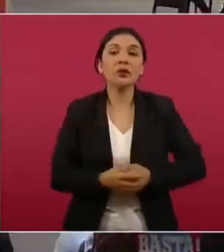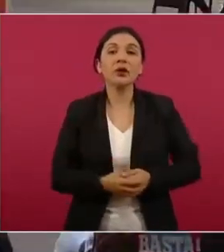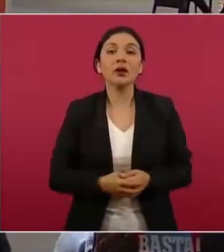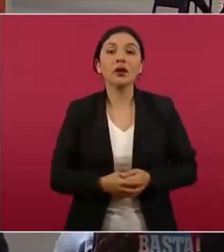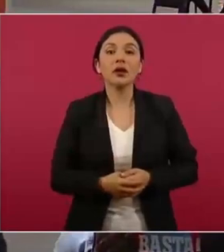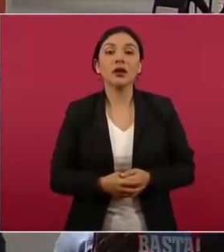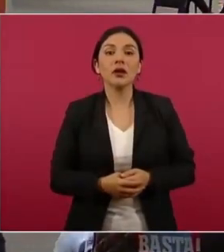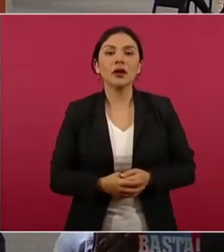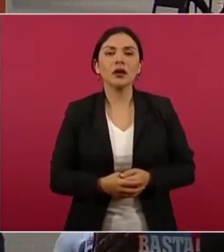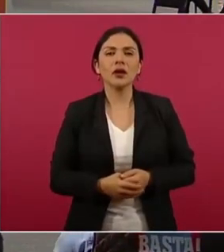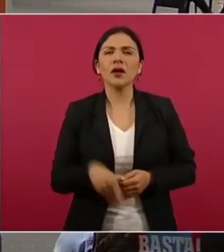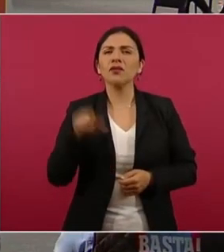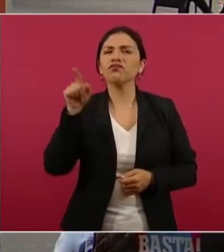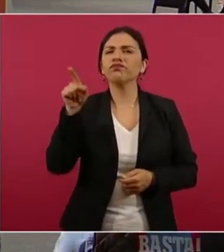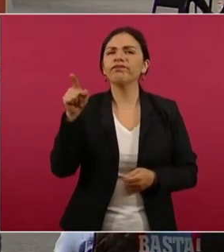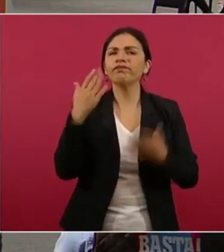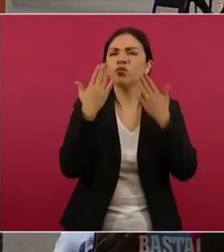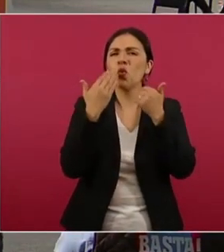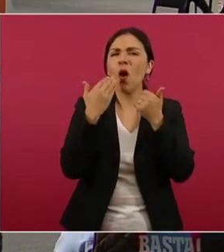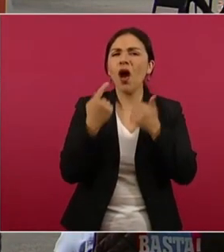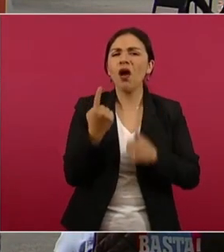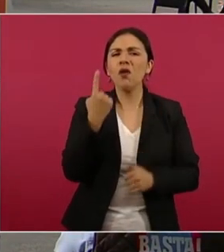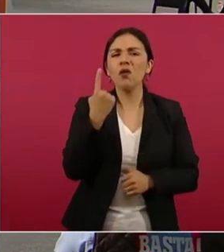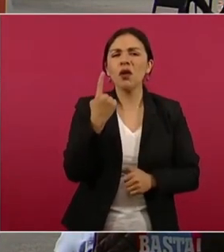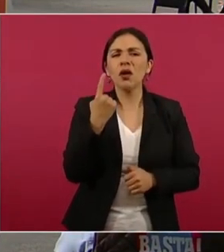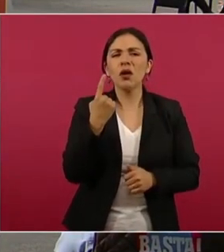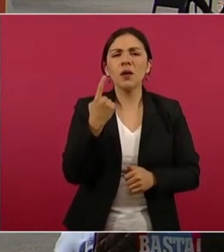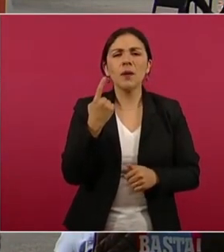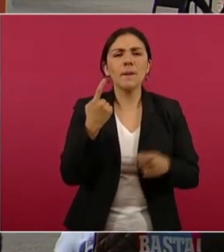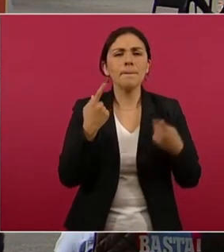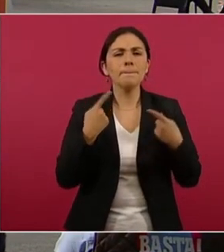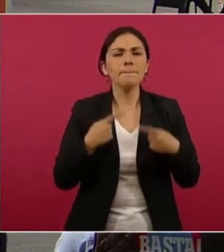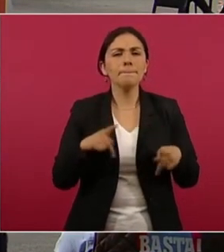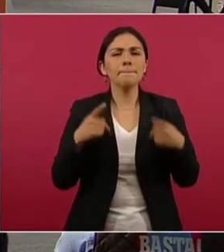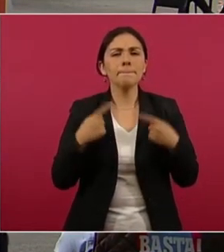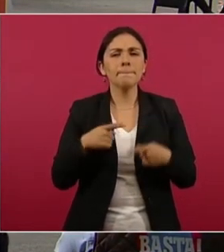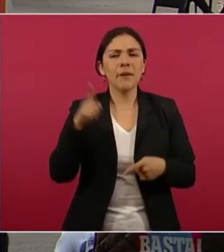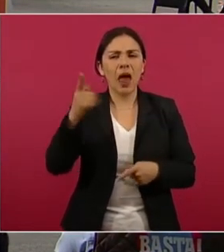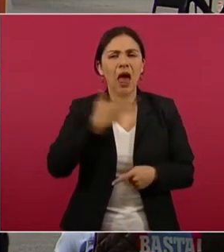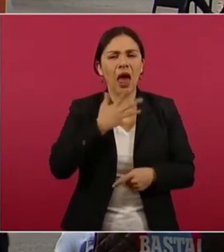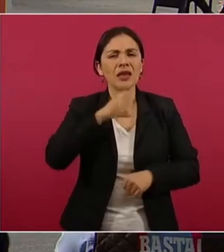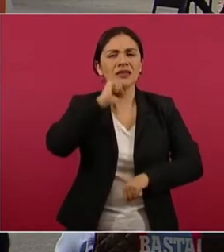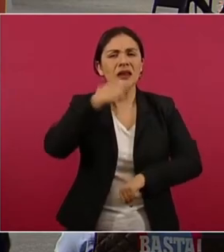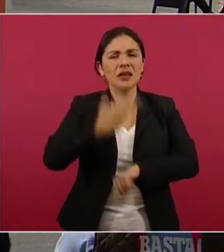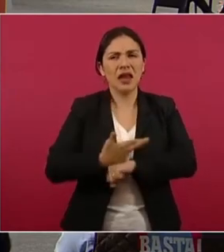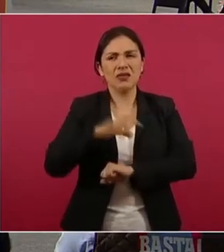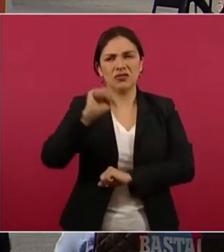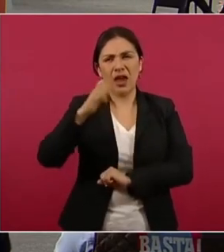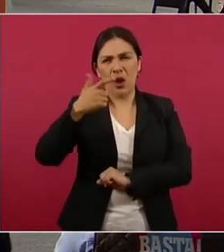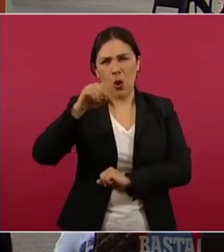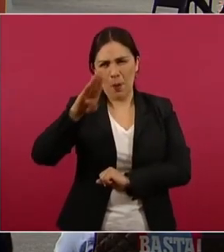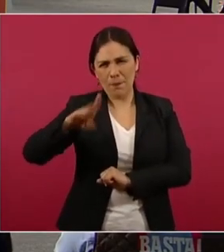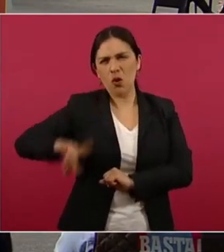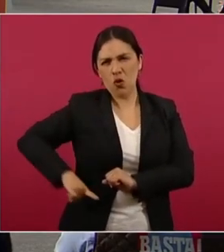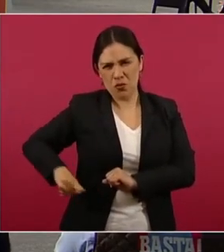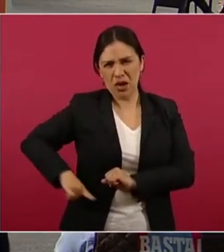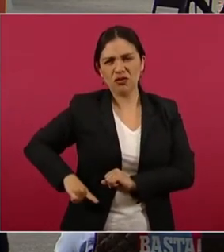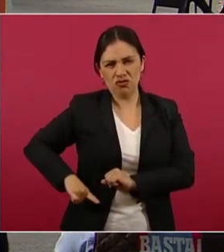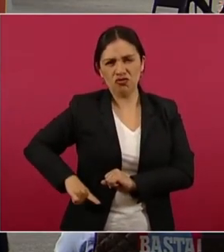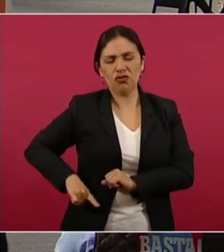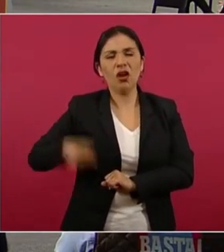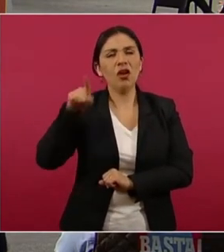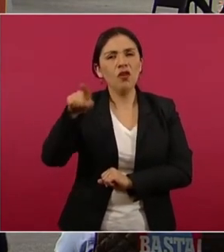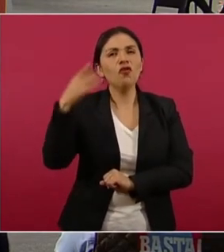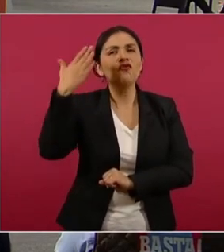Ahí no está… Ahí está el secretario de Gobernación, que está atrás, que era